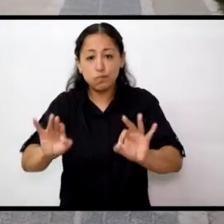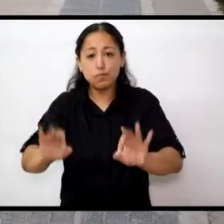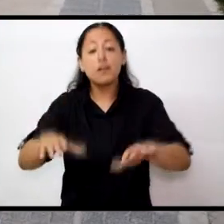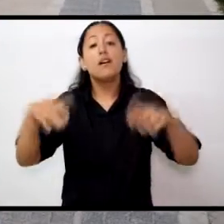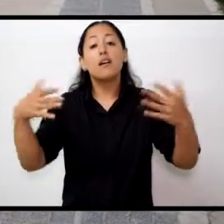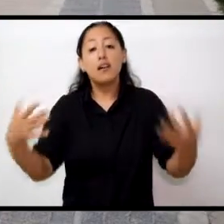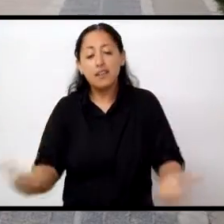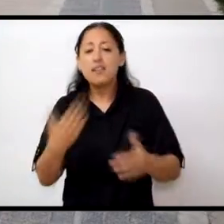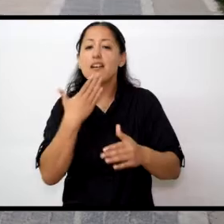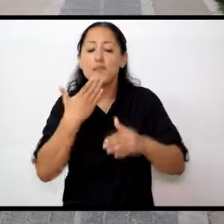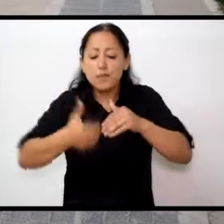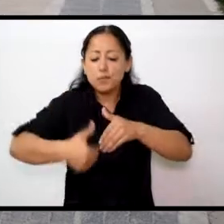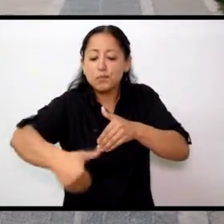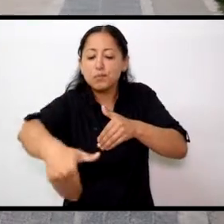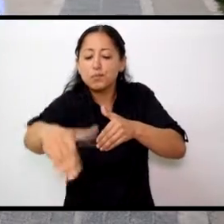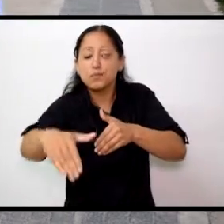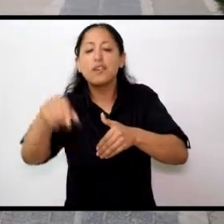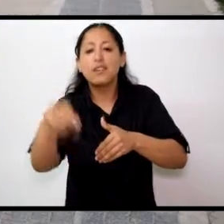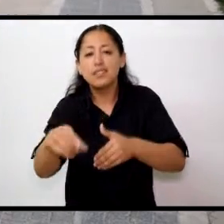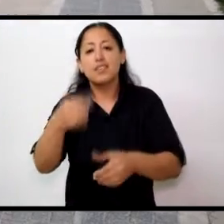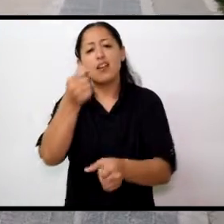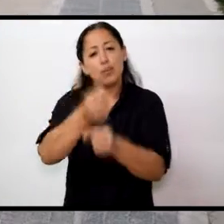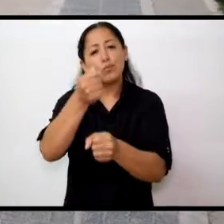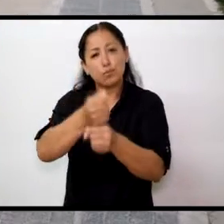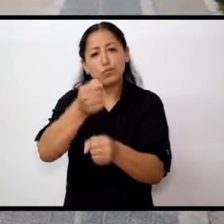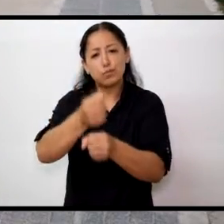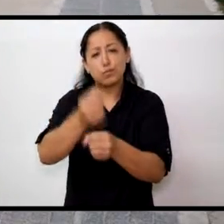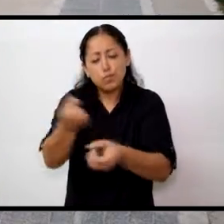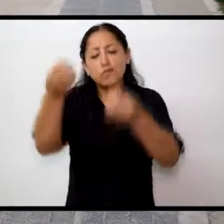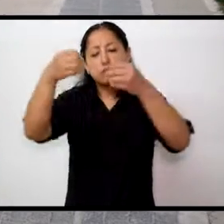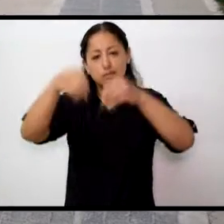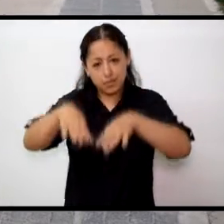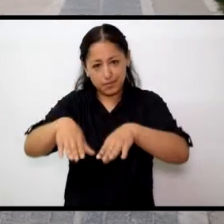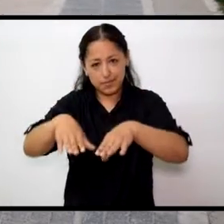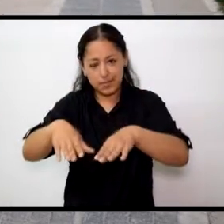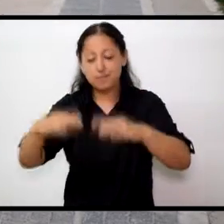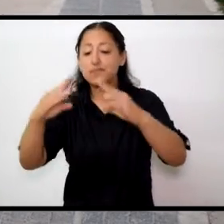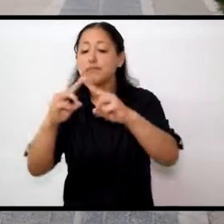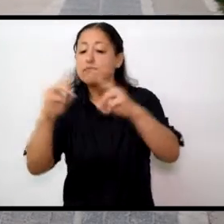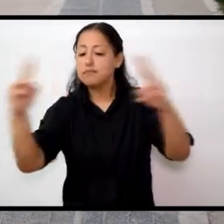inicio a la obra con movimiento de suelo y la ejecución del